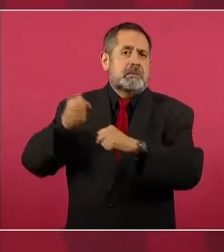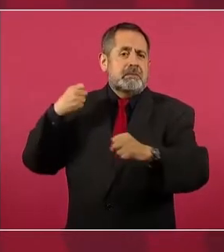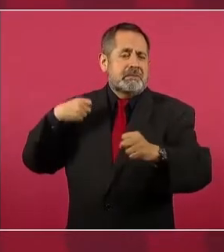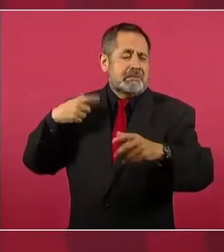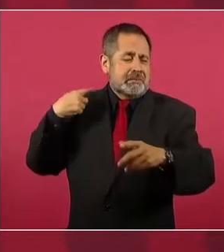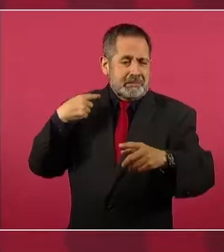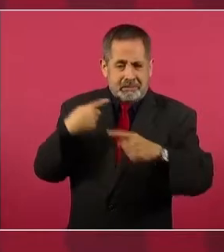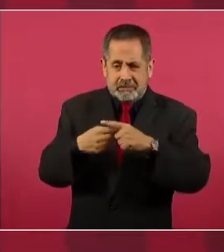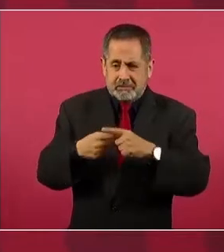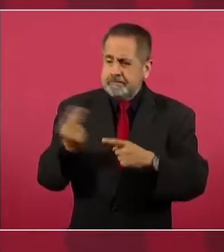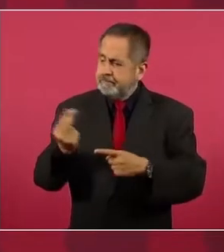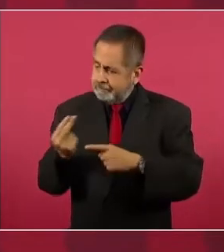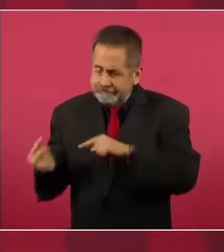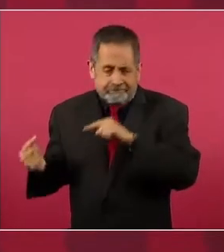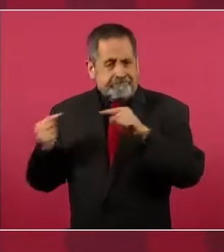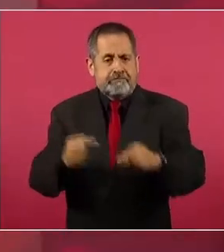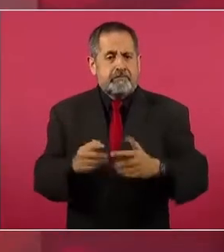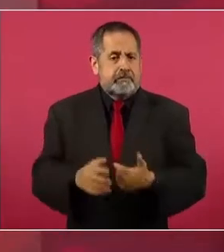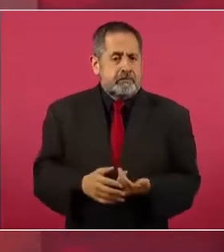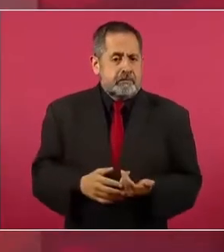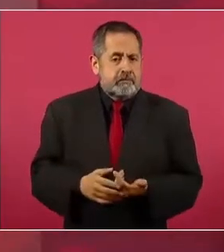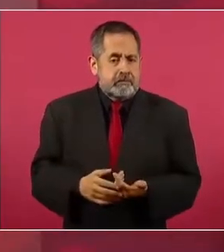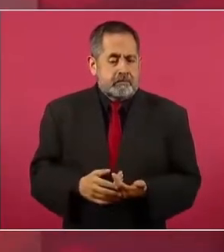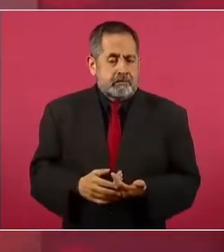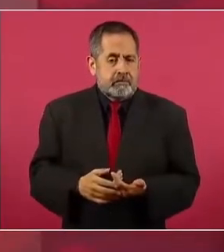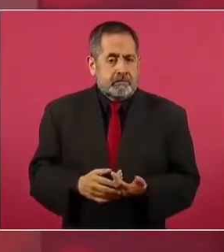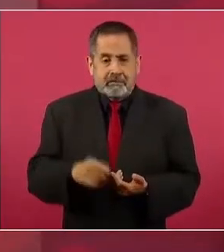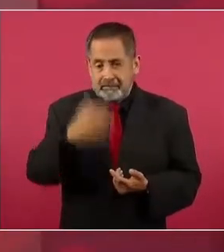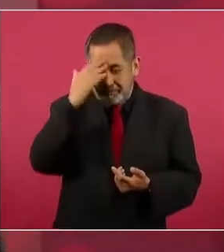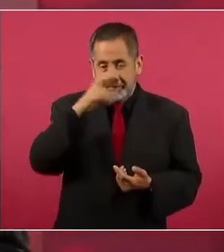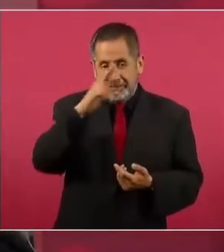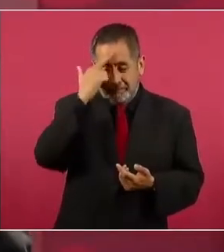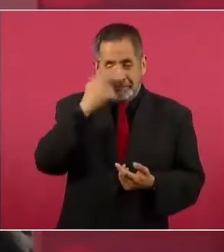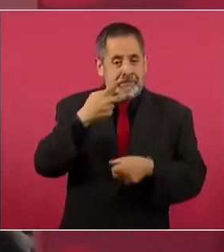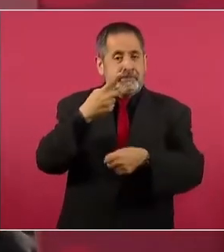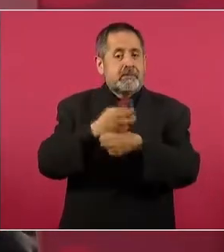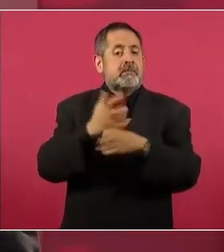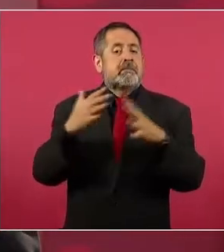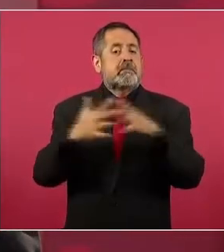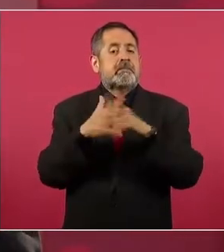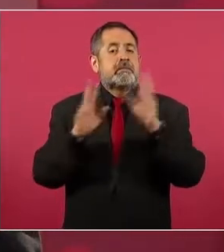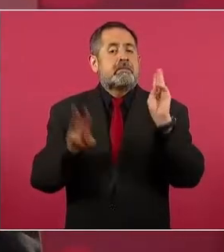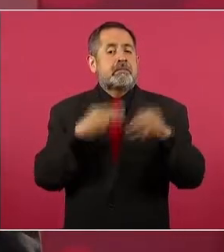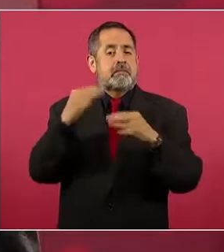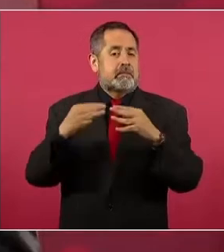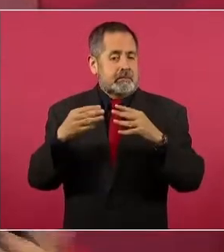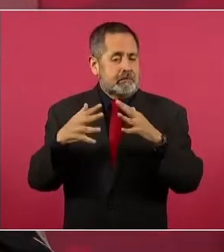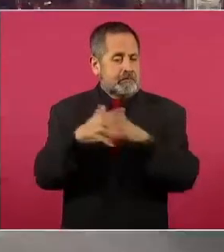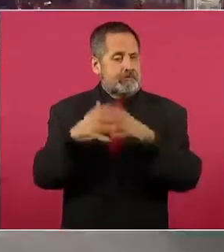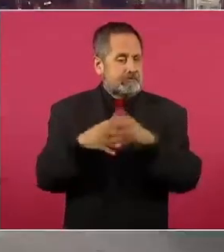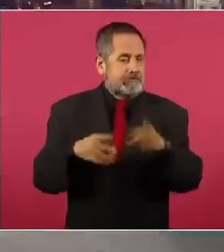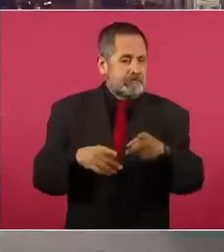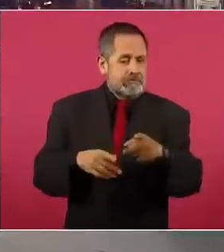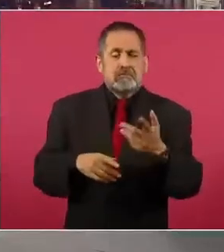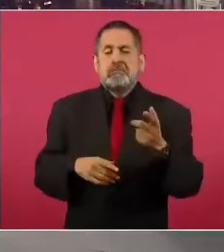Décadas, hasta en la Segunda Guerra Mundial que